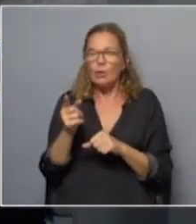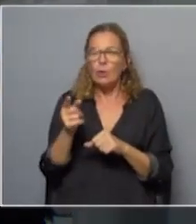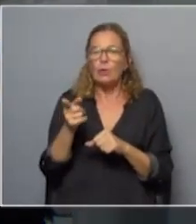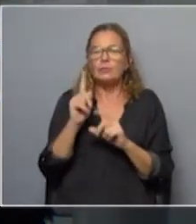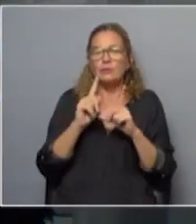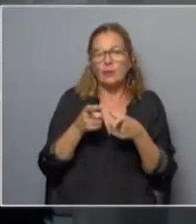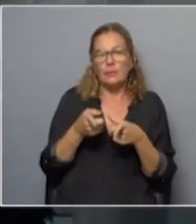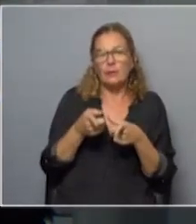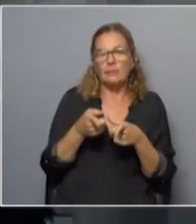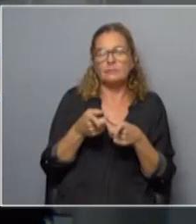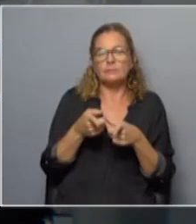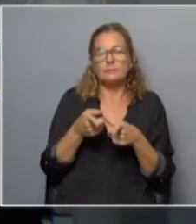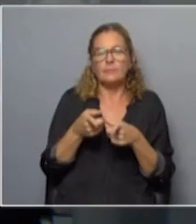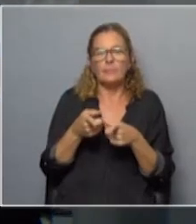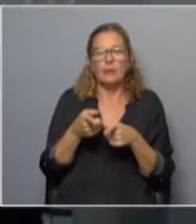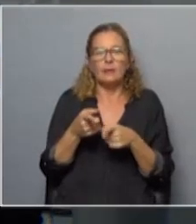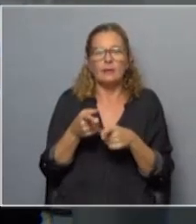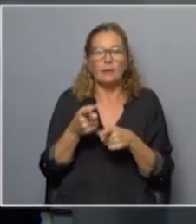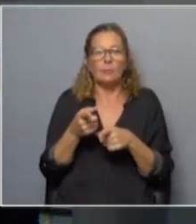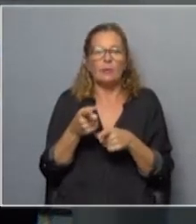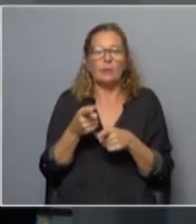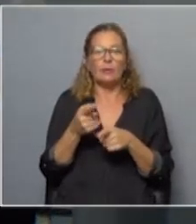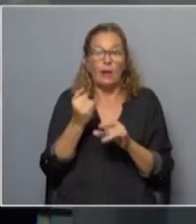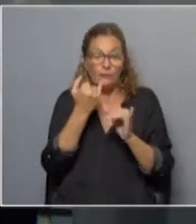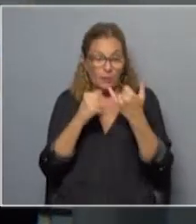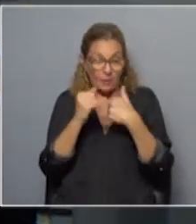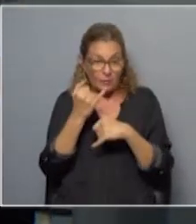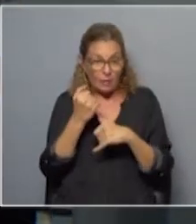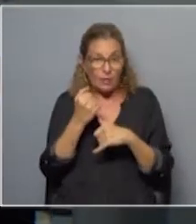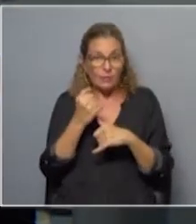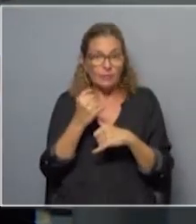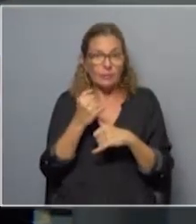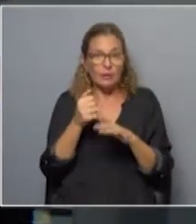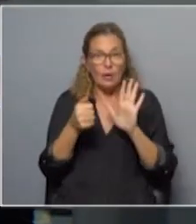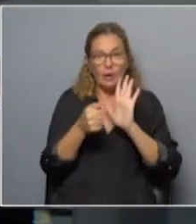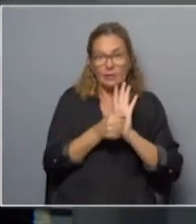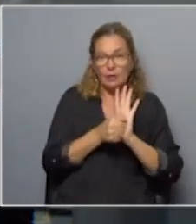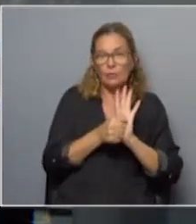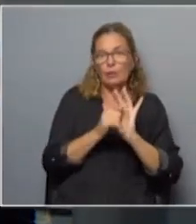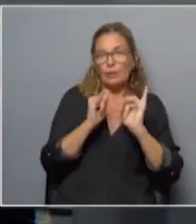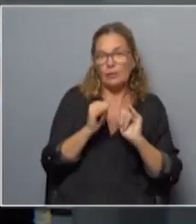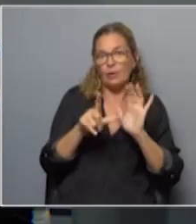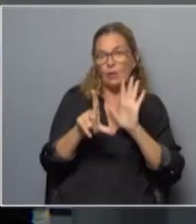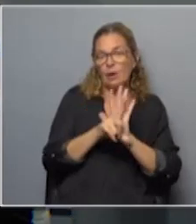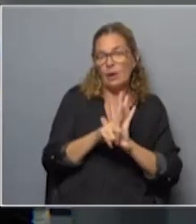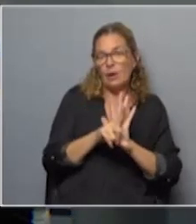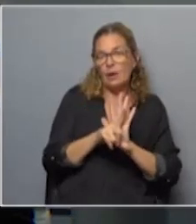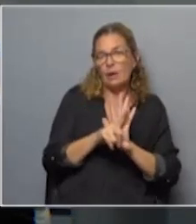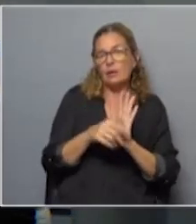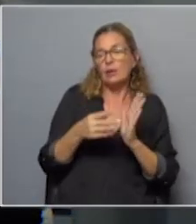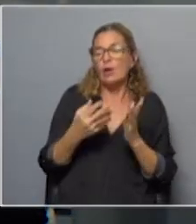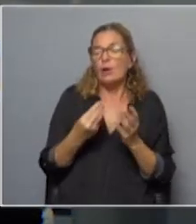propósito de si se privilegia la información de los artículos en sí o de la ley u otro tipo de